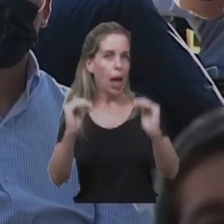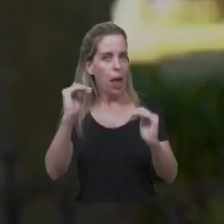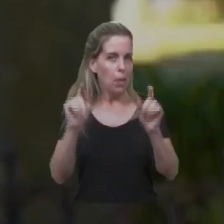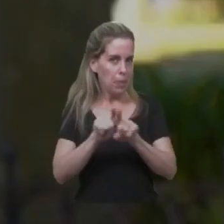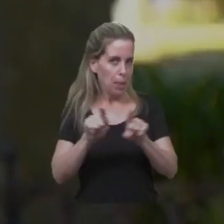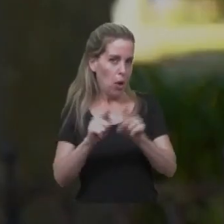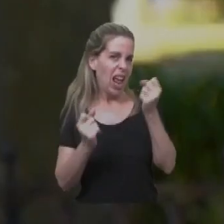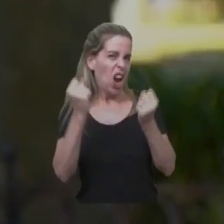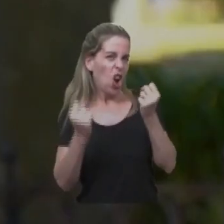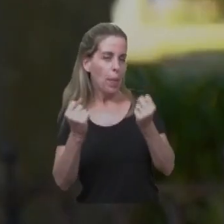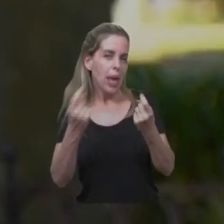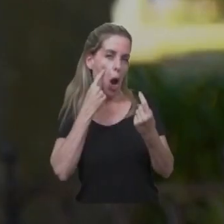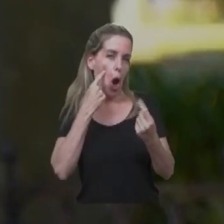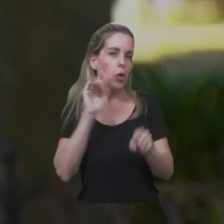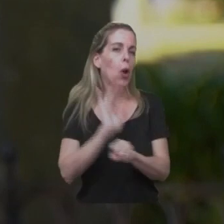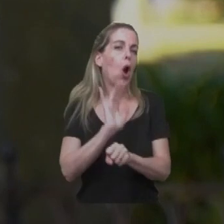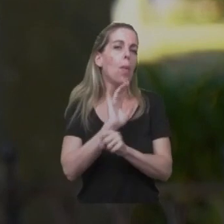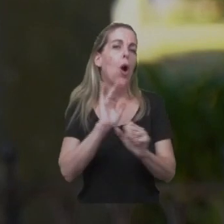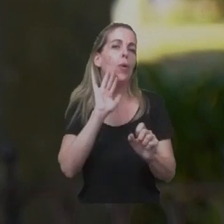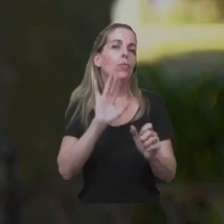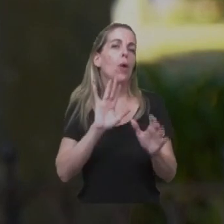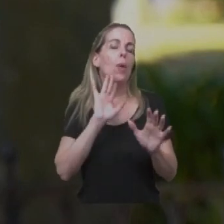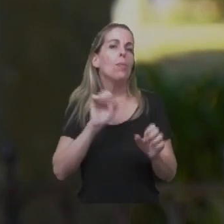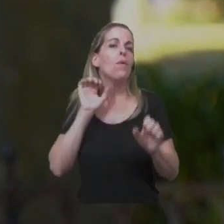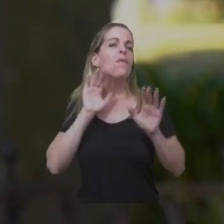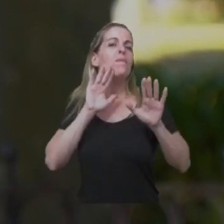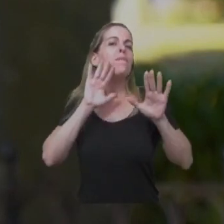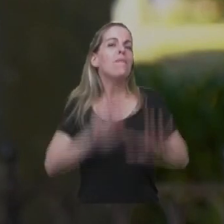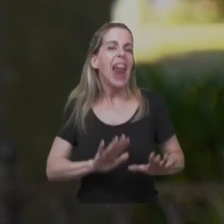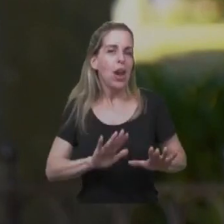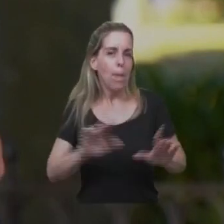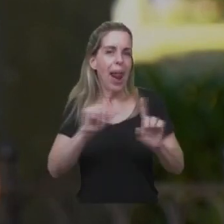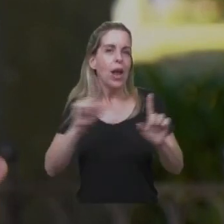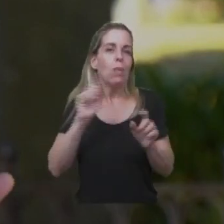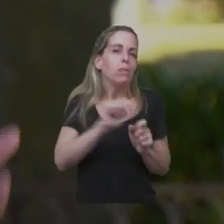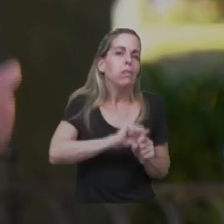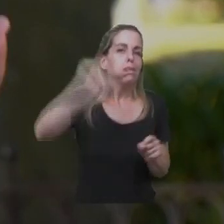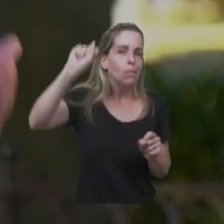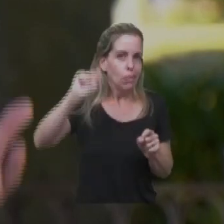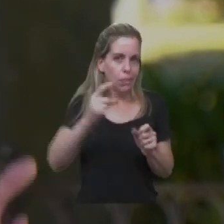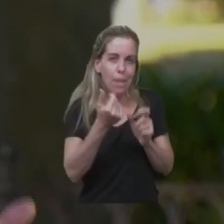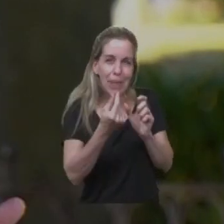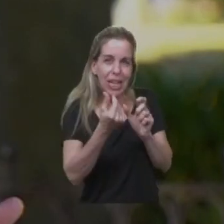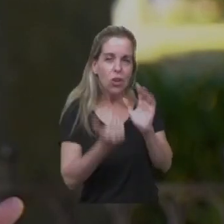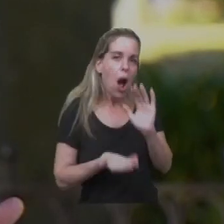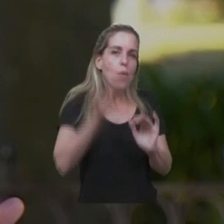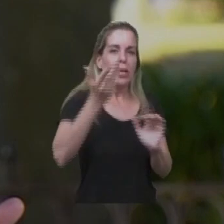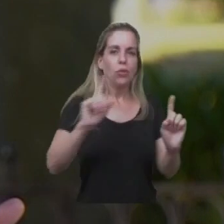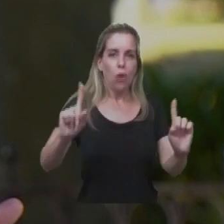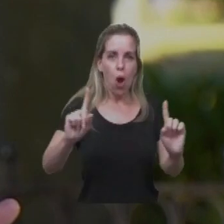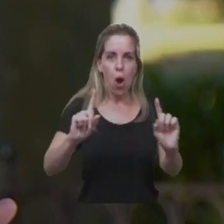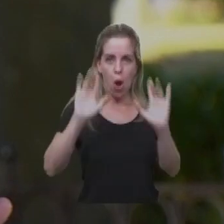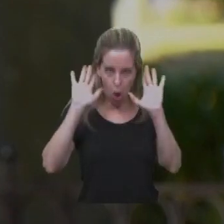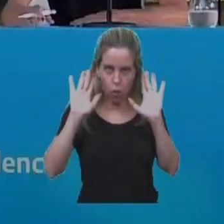económica se conoce como un ancla antiinflacionaria, es decir, componente de